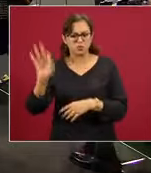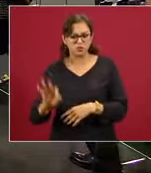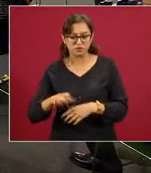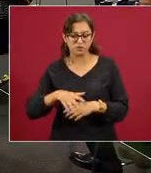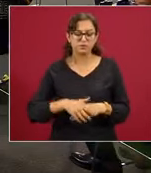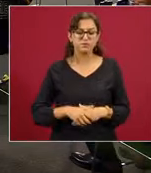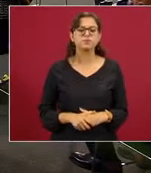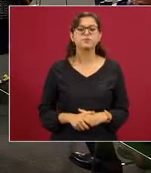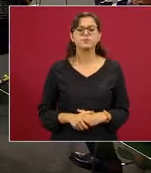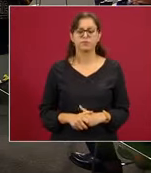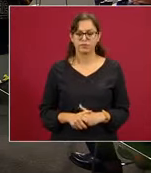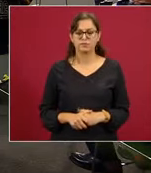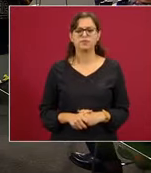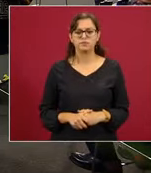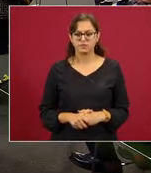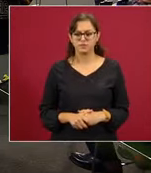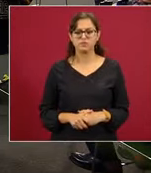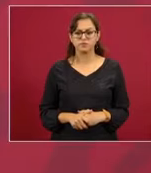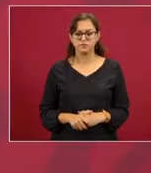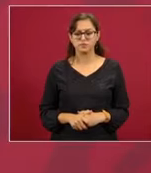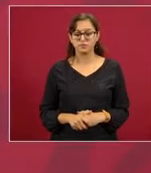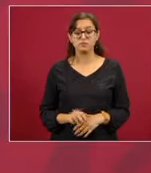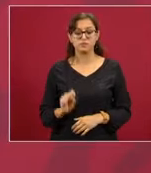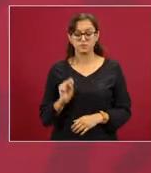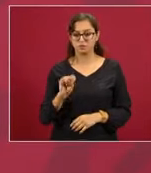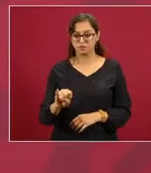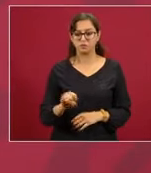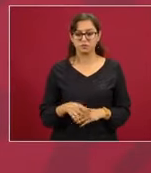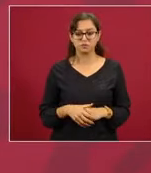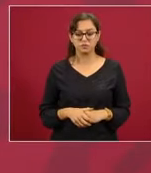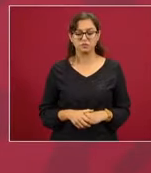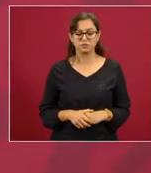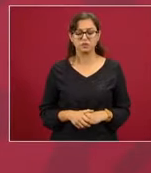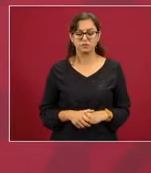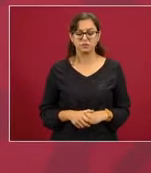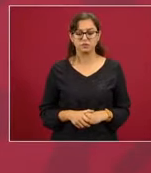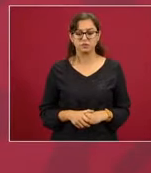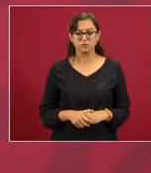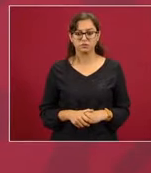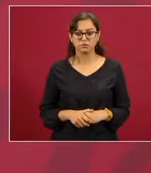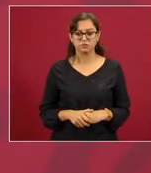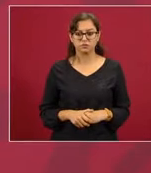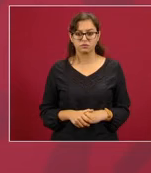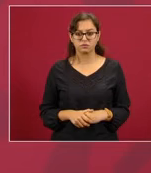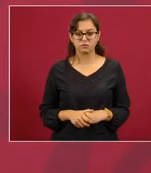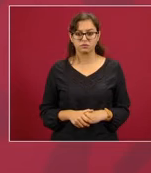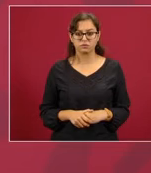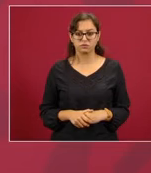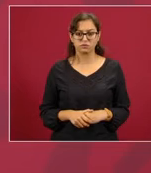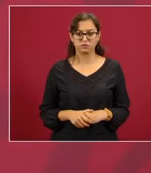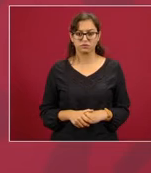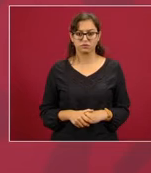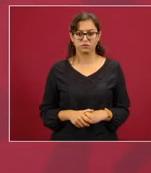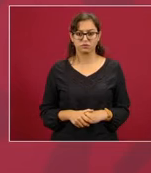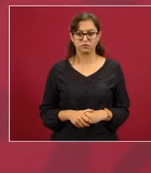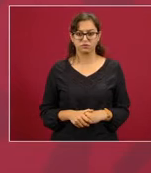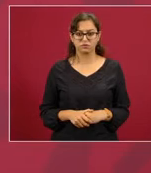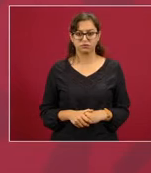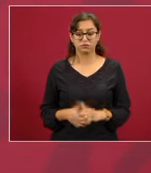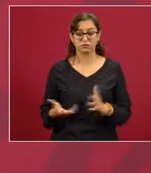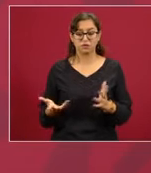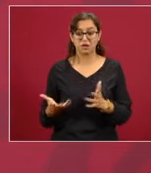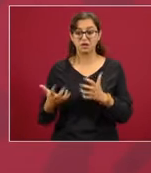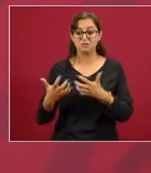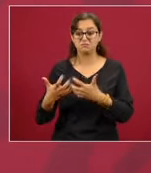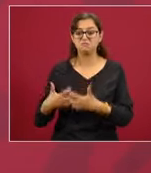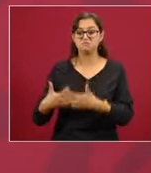se logra que haya números negros